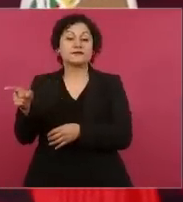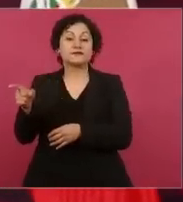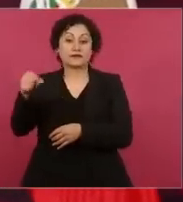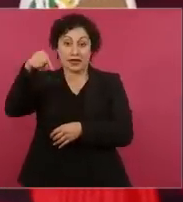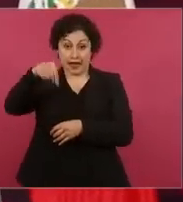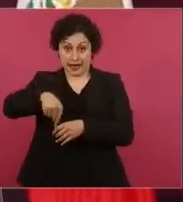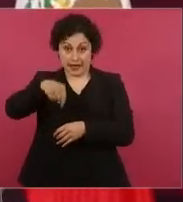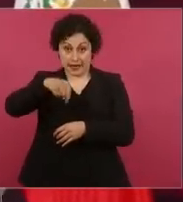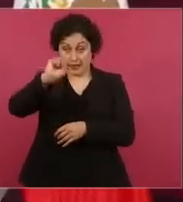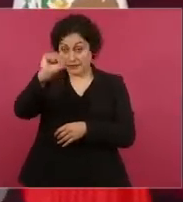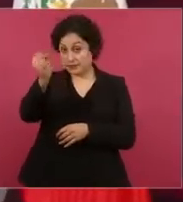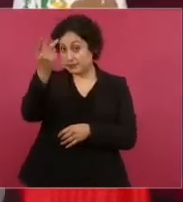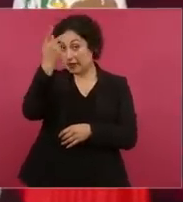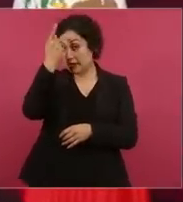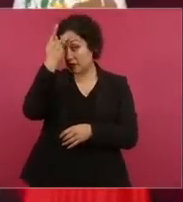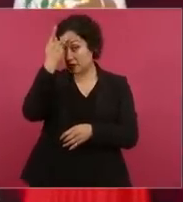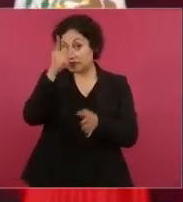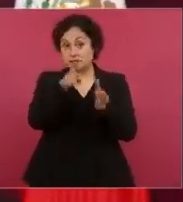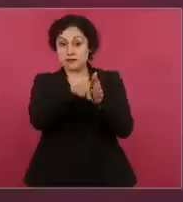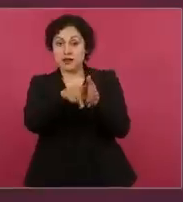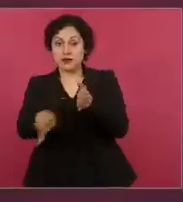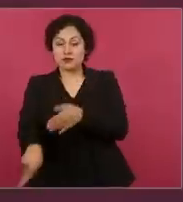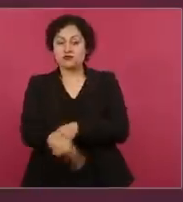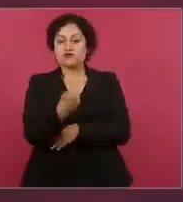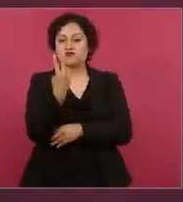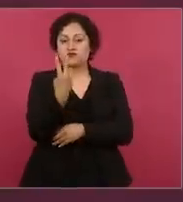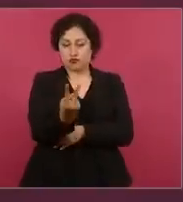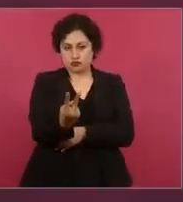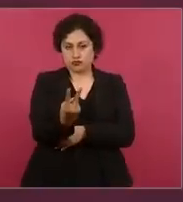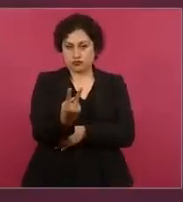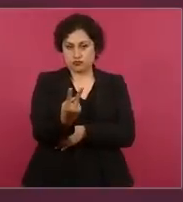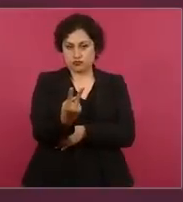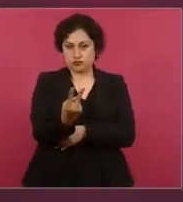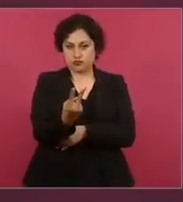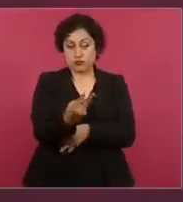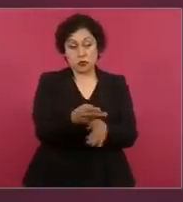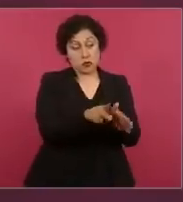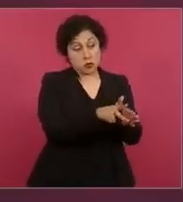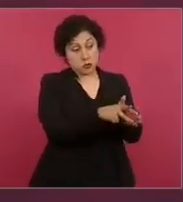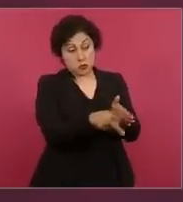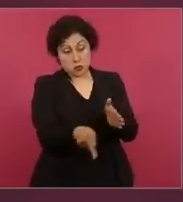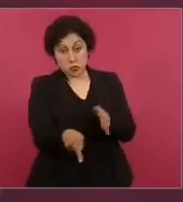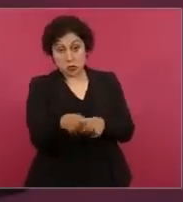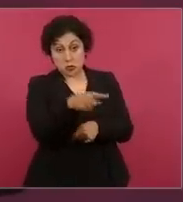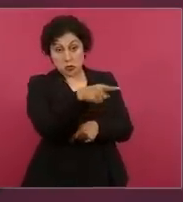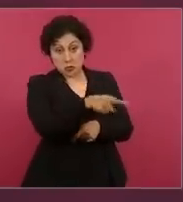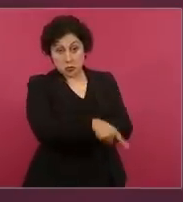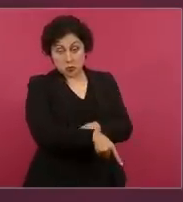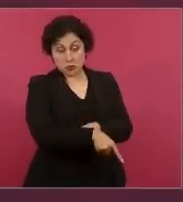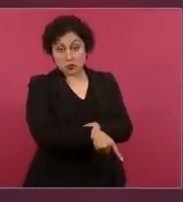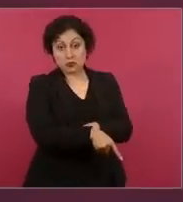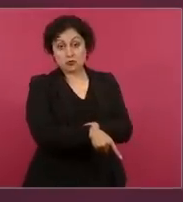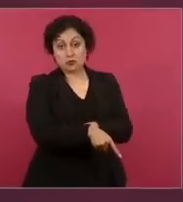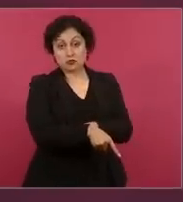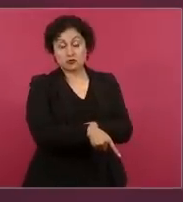periódicos, uno abiertamente